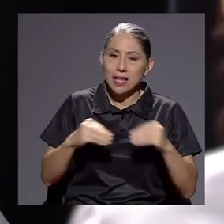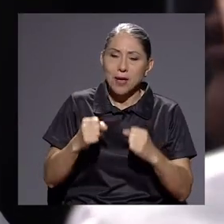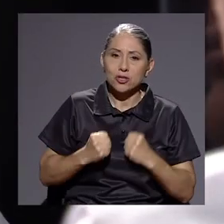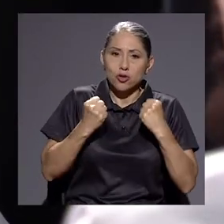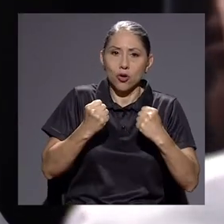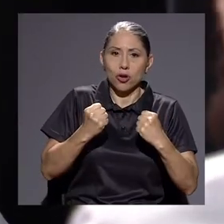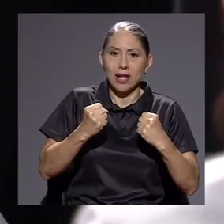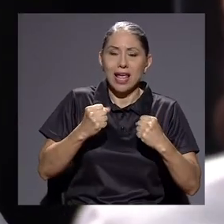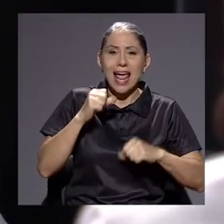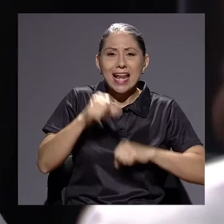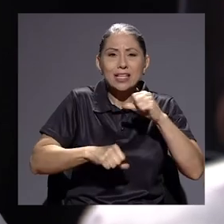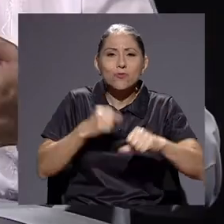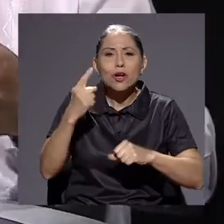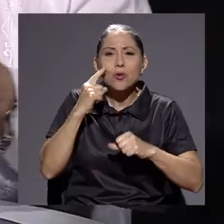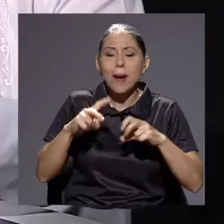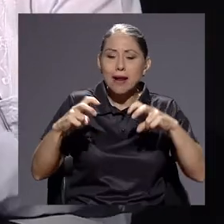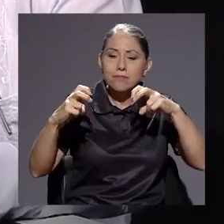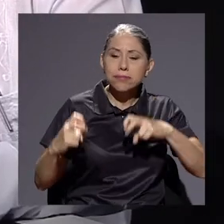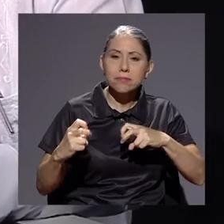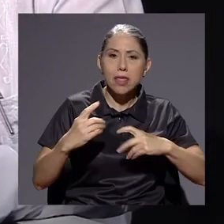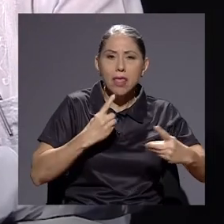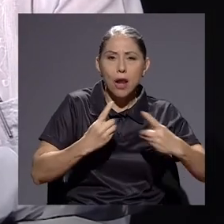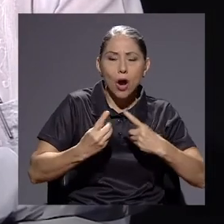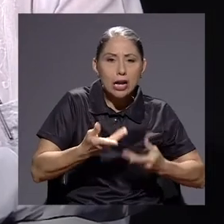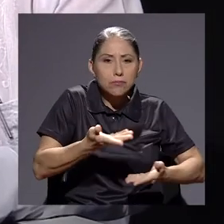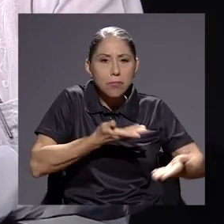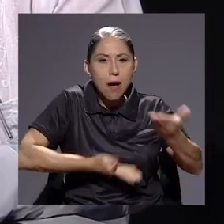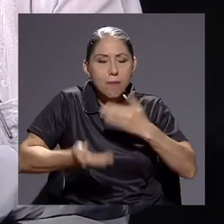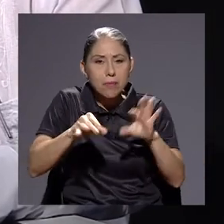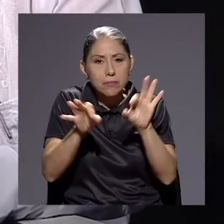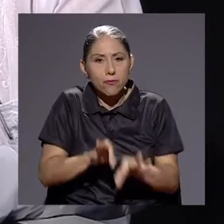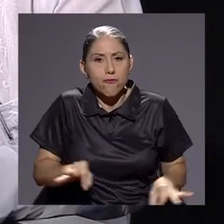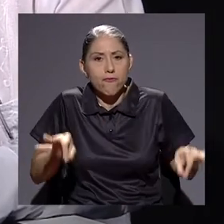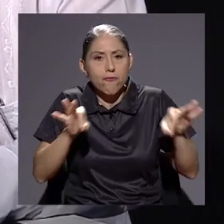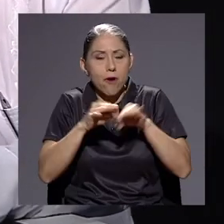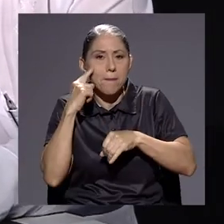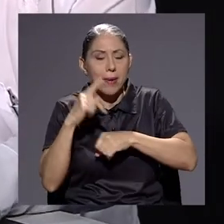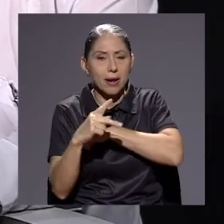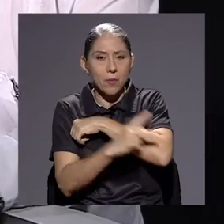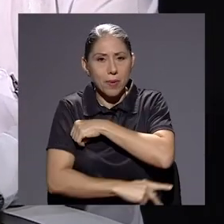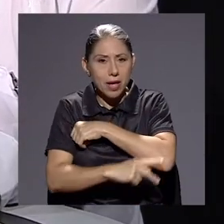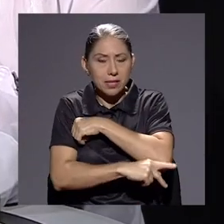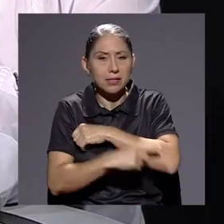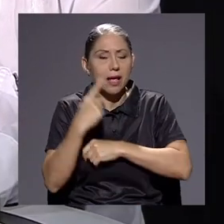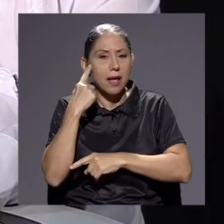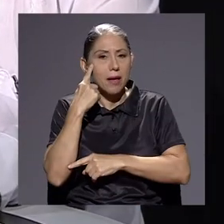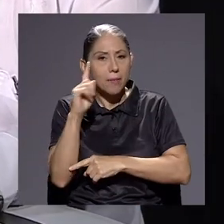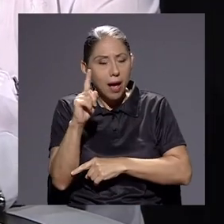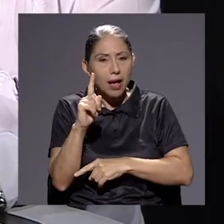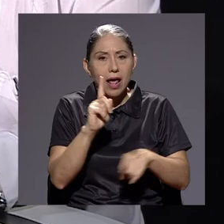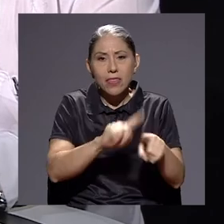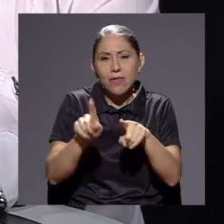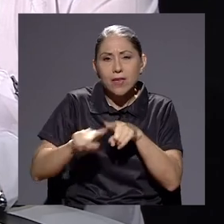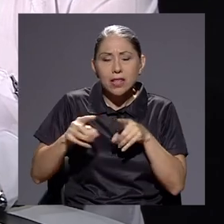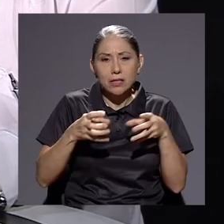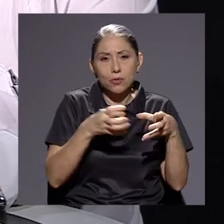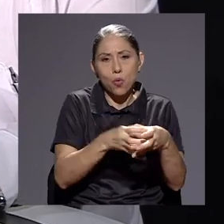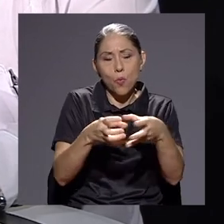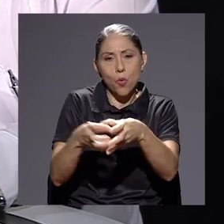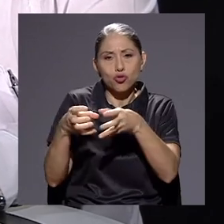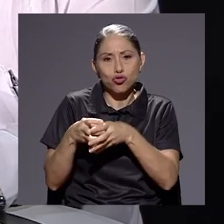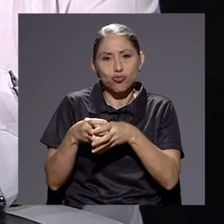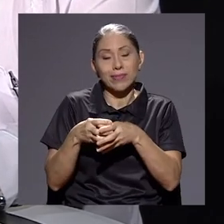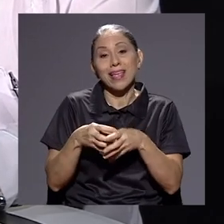El esfuerzo por negociar, sentarse de ahogar, es fundamental para un país, para las diferentes grupos.